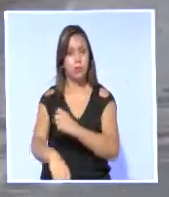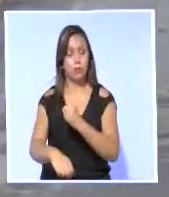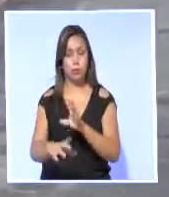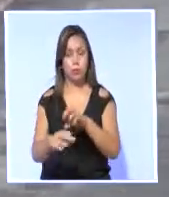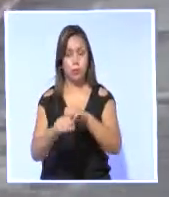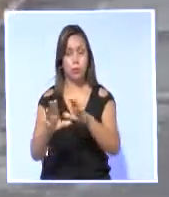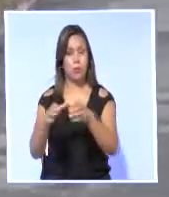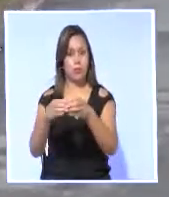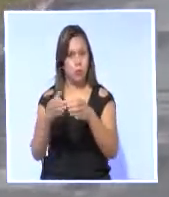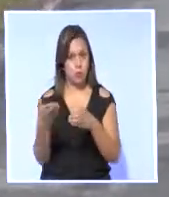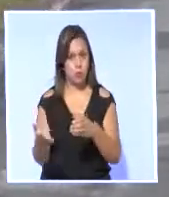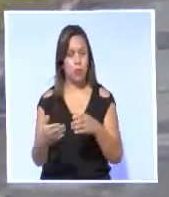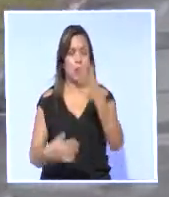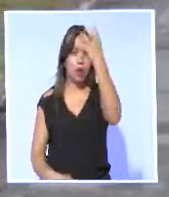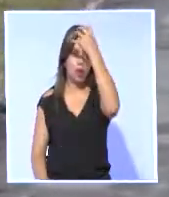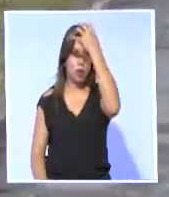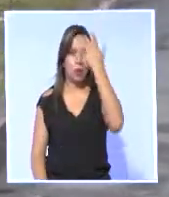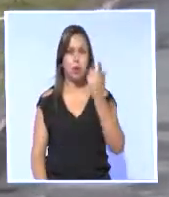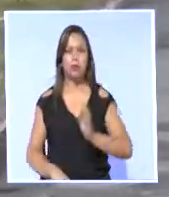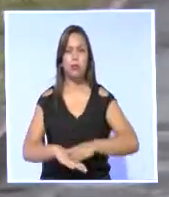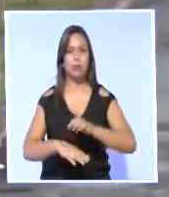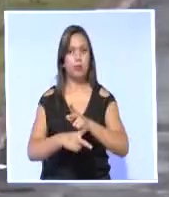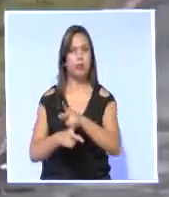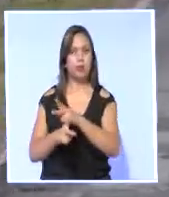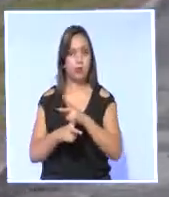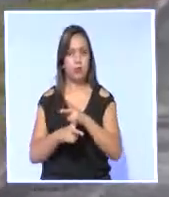comisión tiene que ver con la educación y prevención.